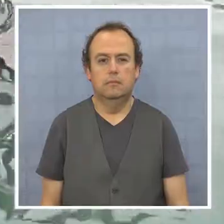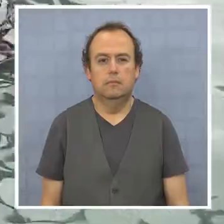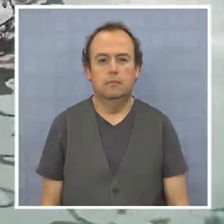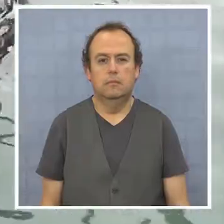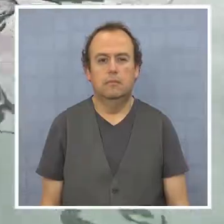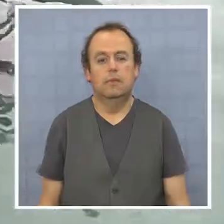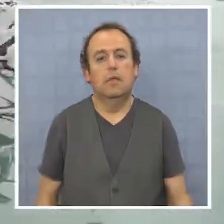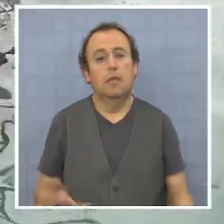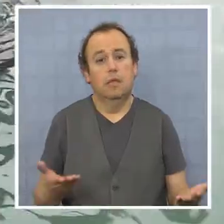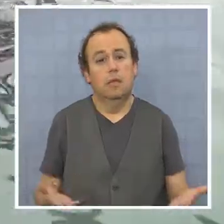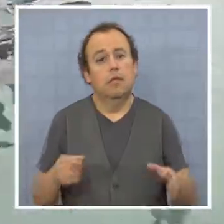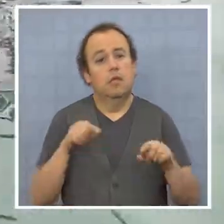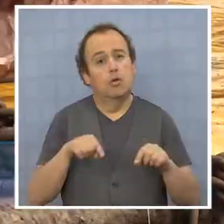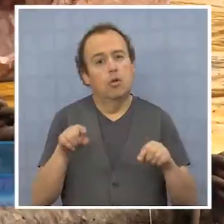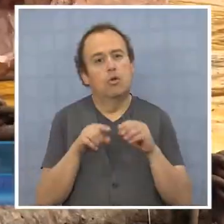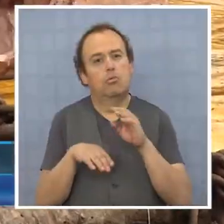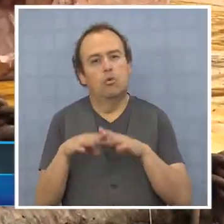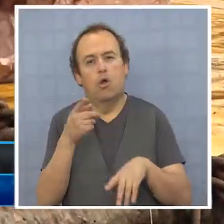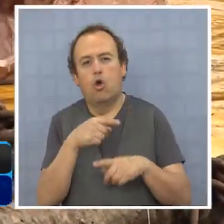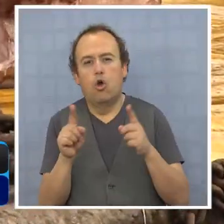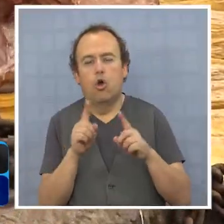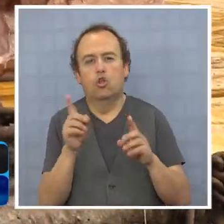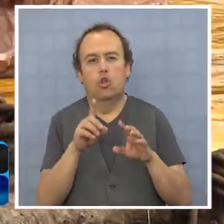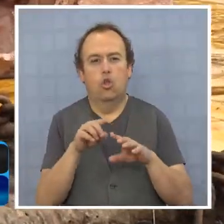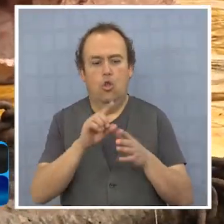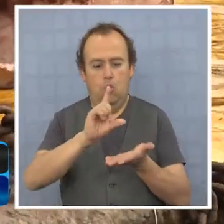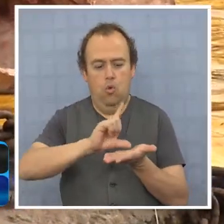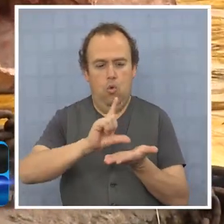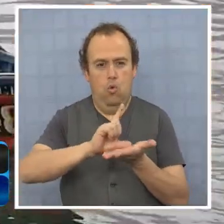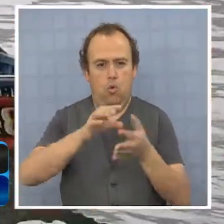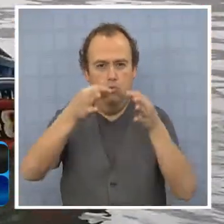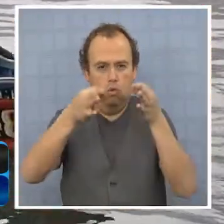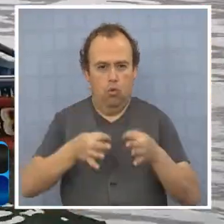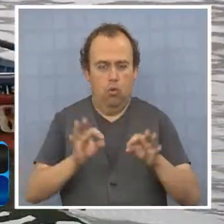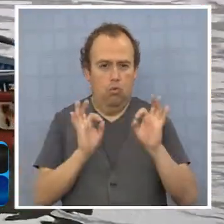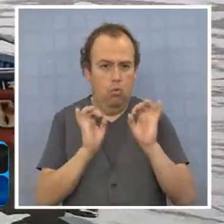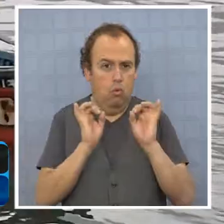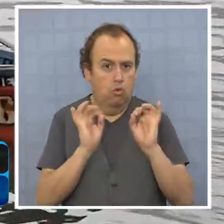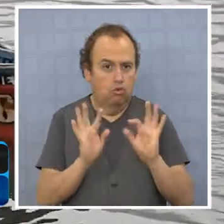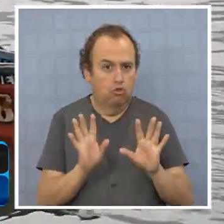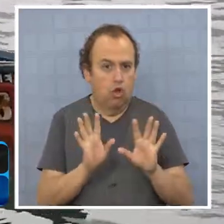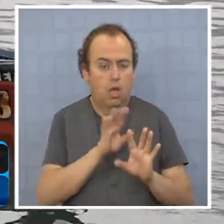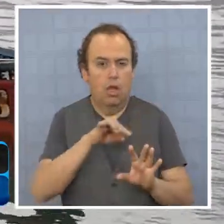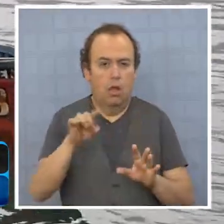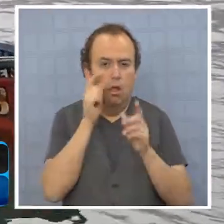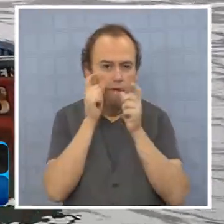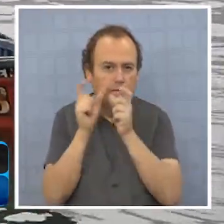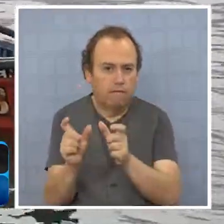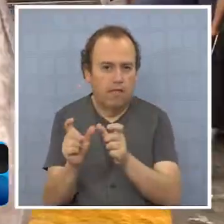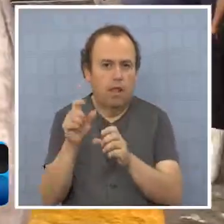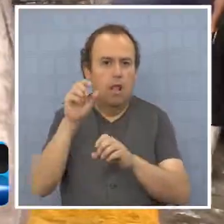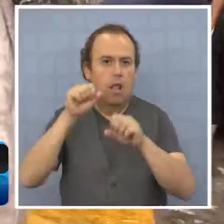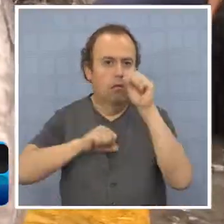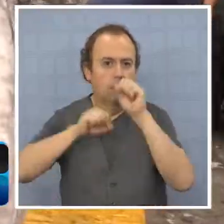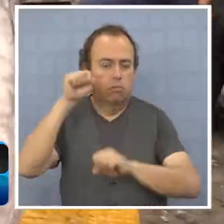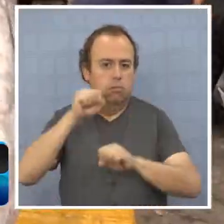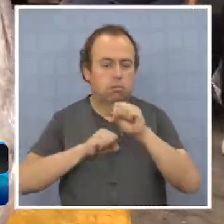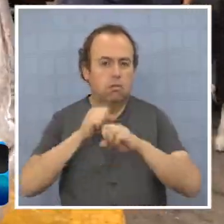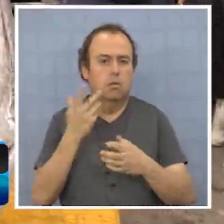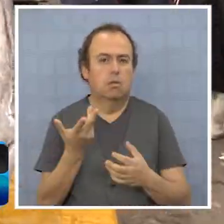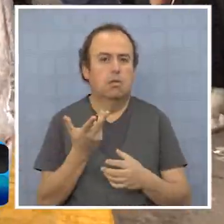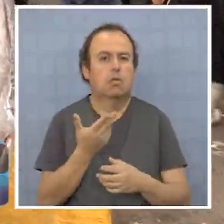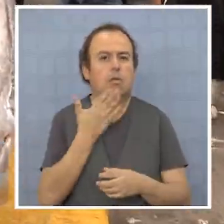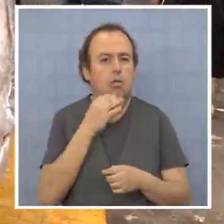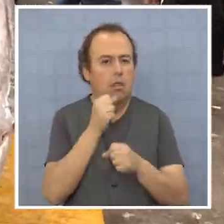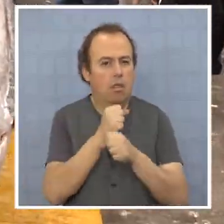De esta medida y otras, como implementar zonas reales de exclusividad y fiscalización a los industriales y a quienes